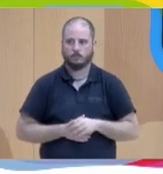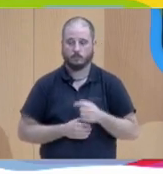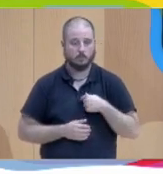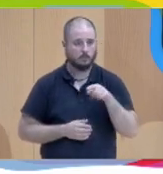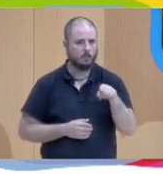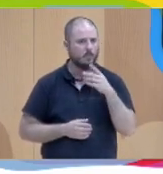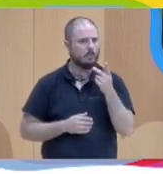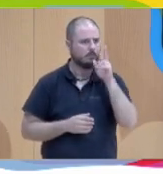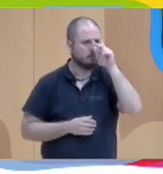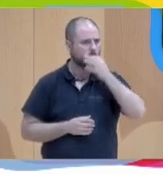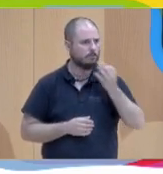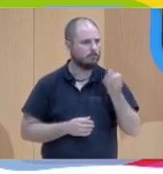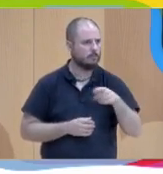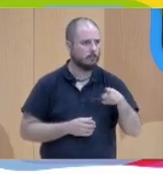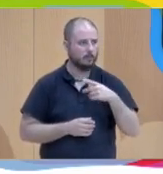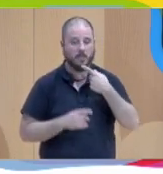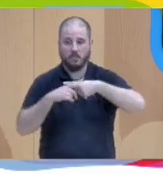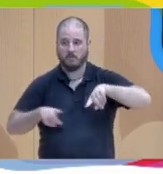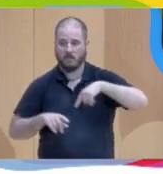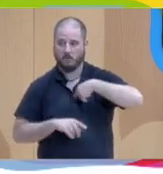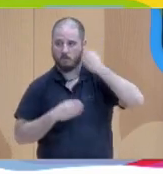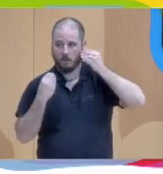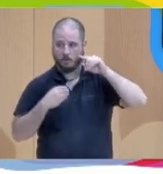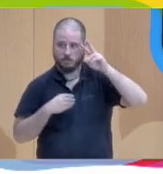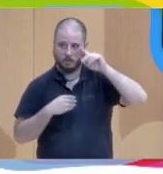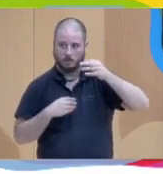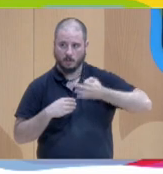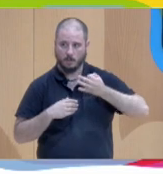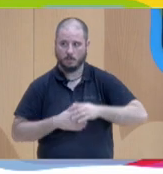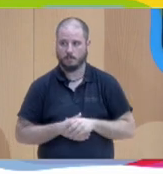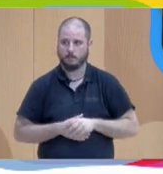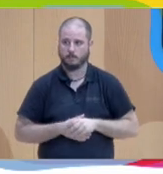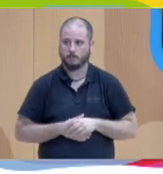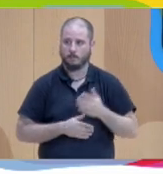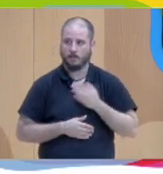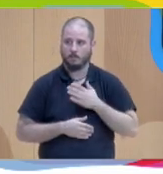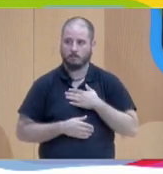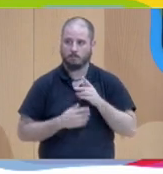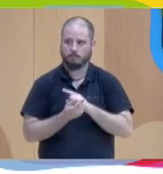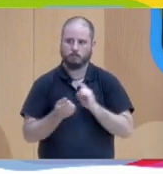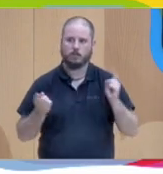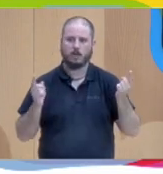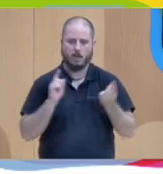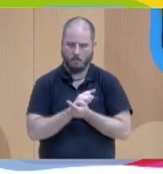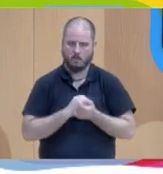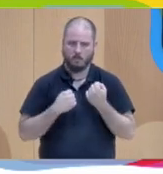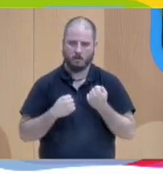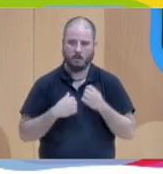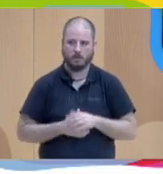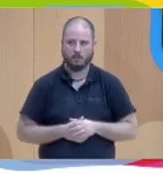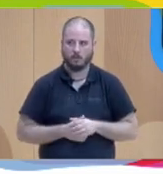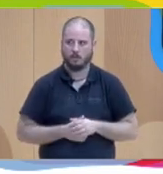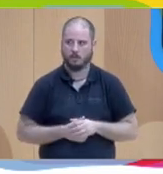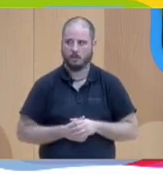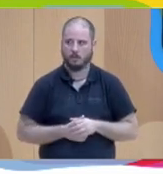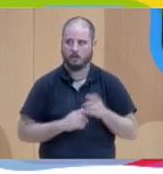es igual diferente a lo que yo creo que te debería preocupar todo eso para mí fue un cambio bastante potente porque luego me di cuenta de que iba